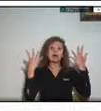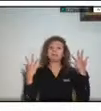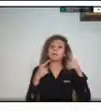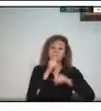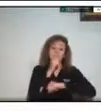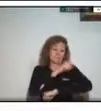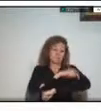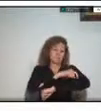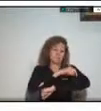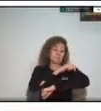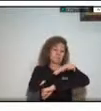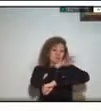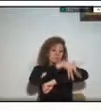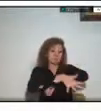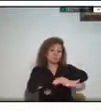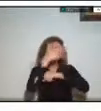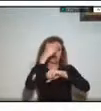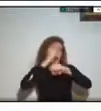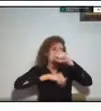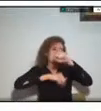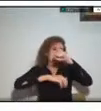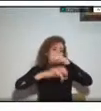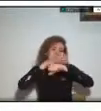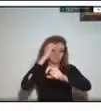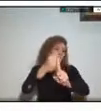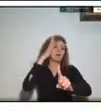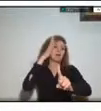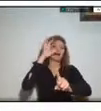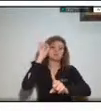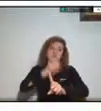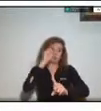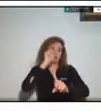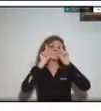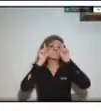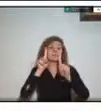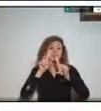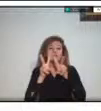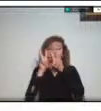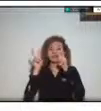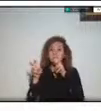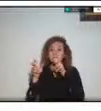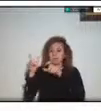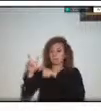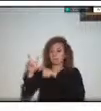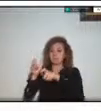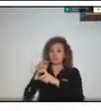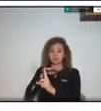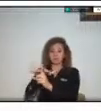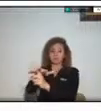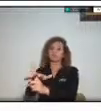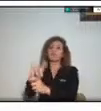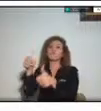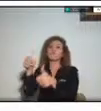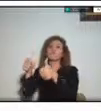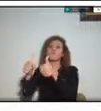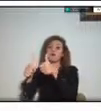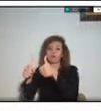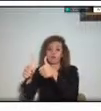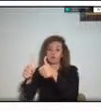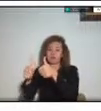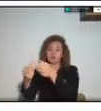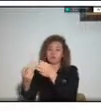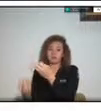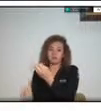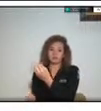pero en cuanto a personas lo más crítico es la posibilidad de generar incendios o explosiones entonces